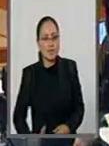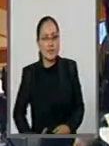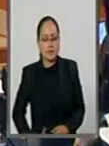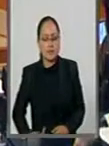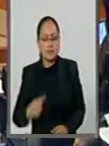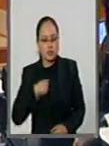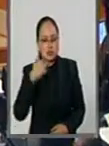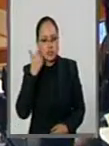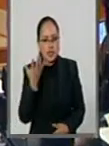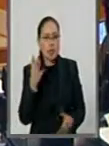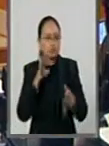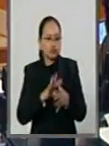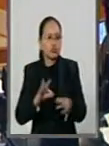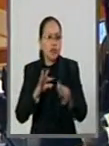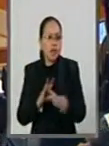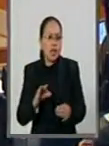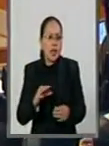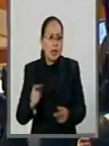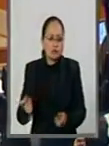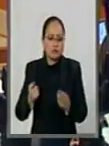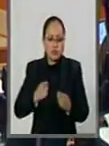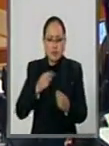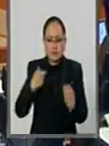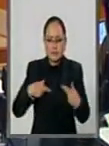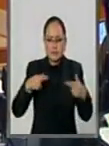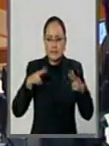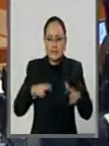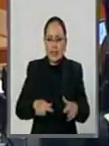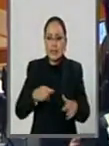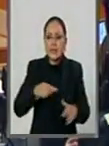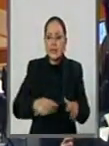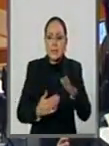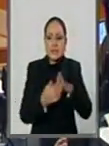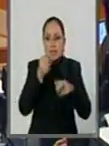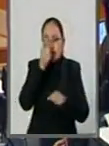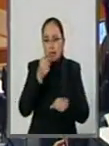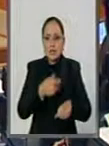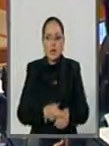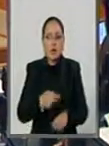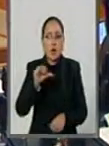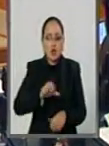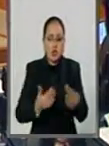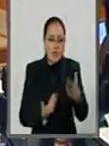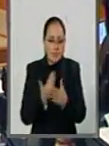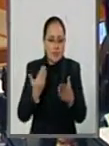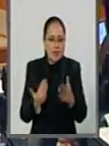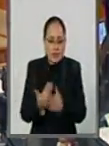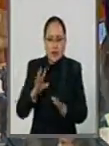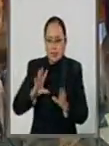A expresar a nombre de la mesa directiva con la bienvia de todos mis compañeros que hoy en la mañana sesionamos